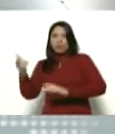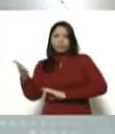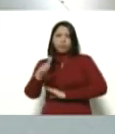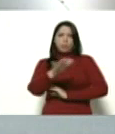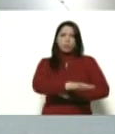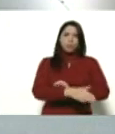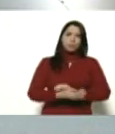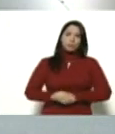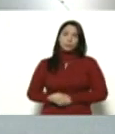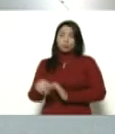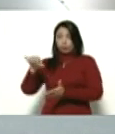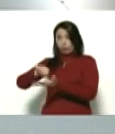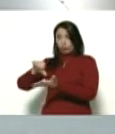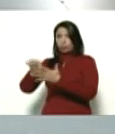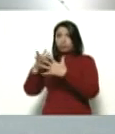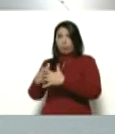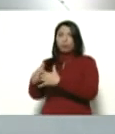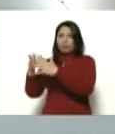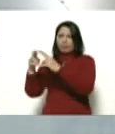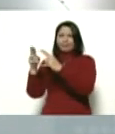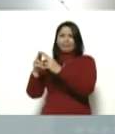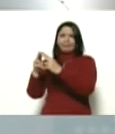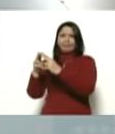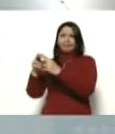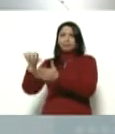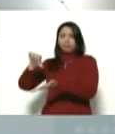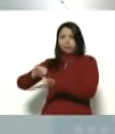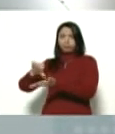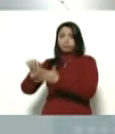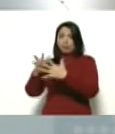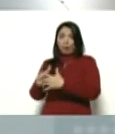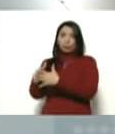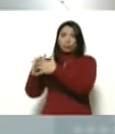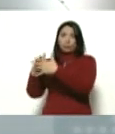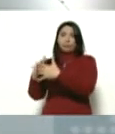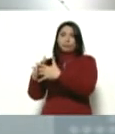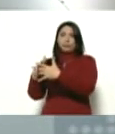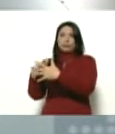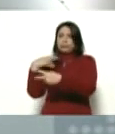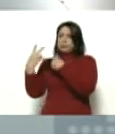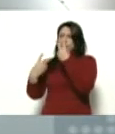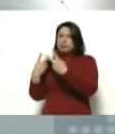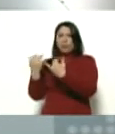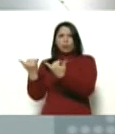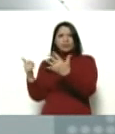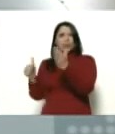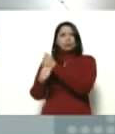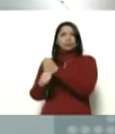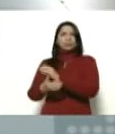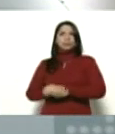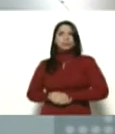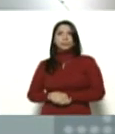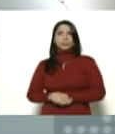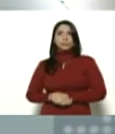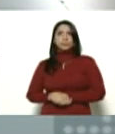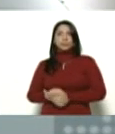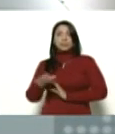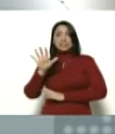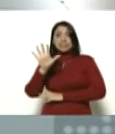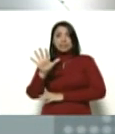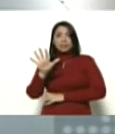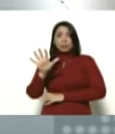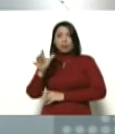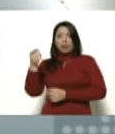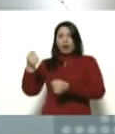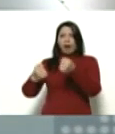Brooklyn, conozco muy bien Brooklyn, estado muchas veces en Brooklyn. Consiguieron ahorita cinco camiones,